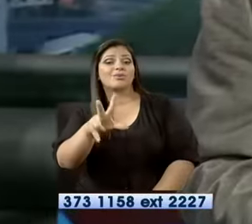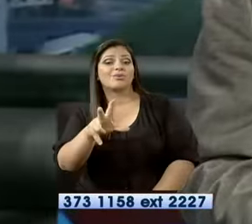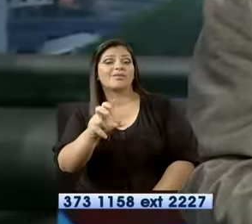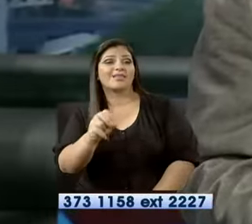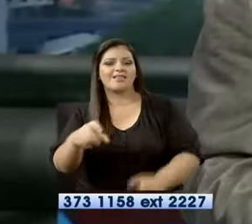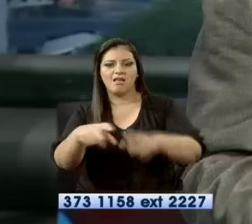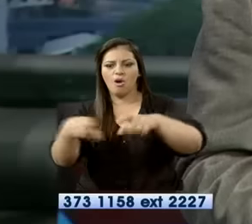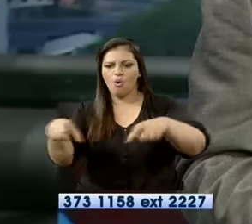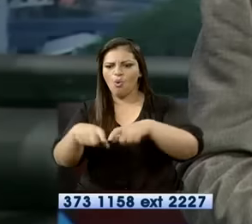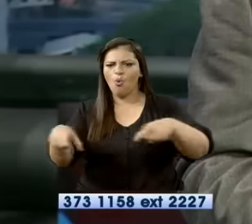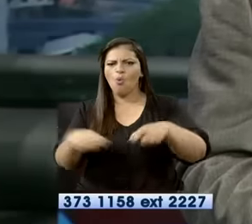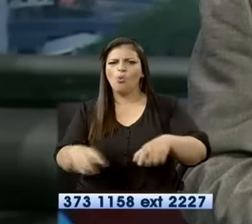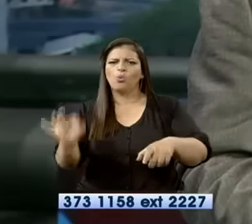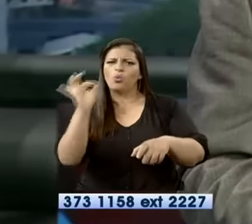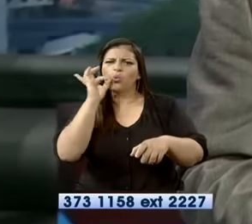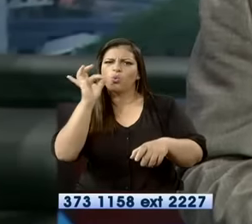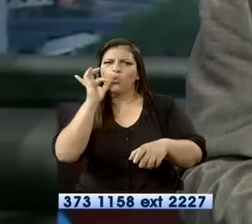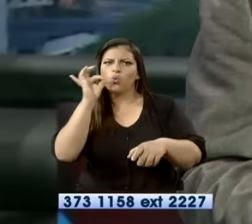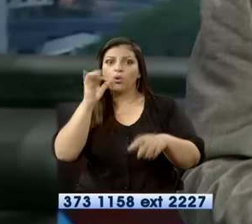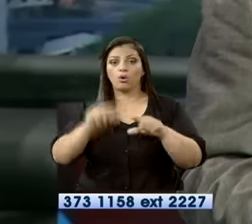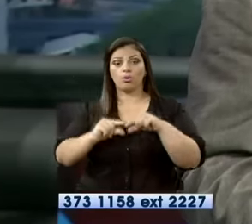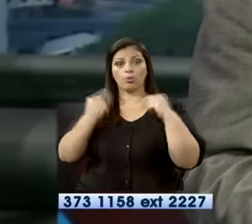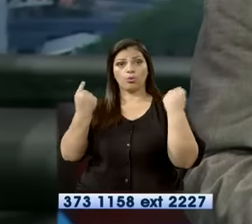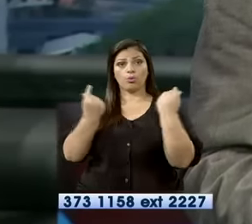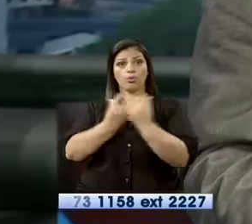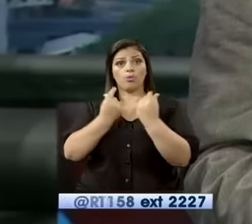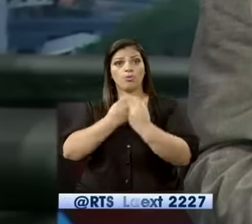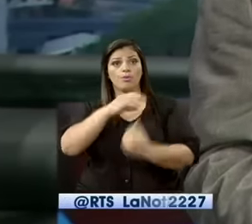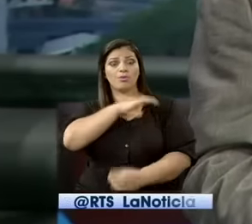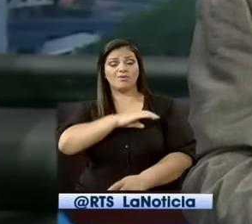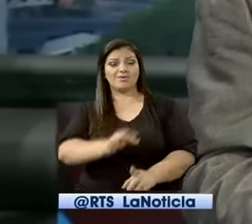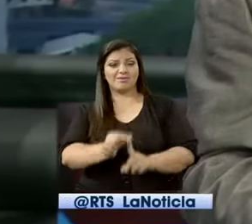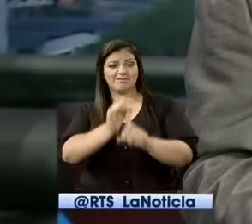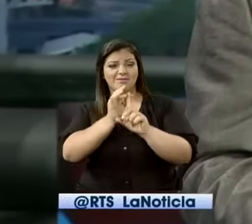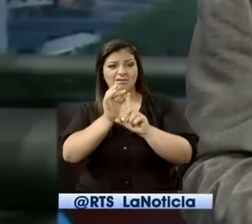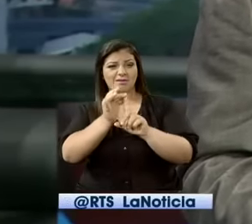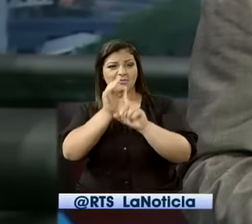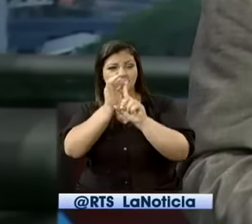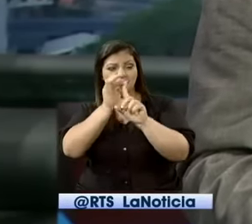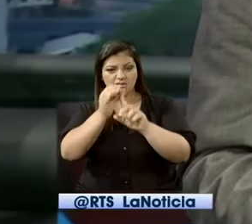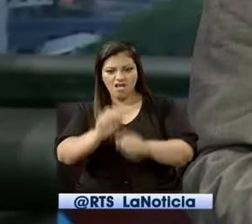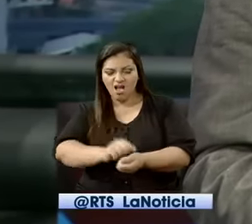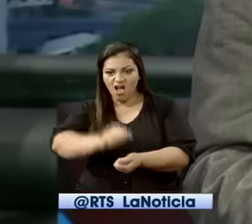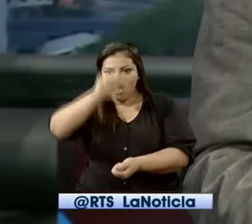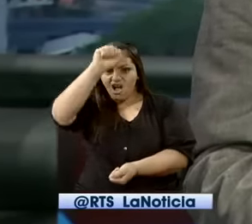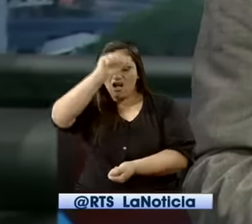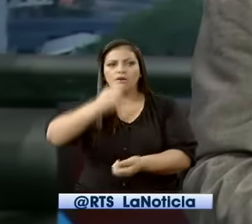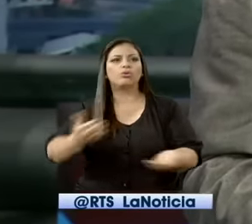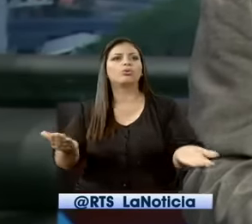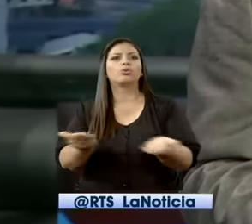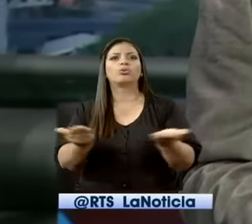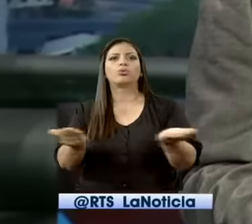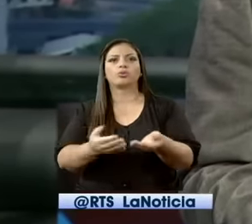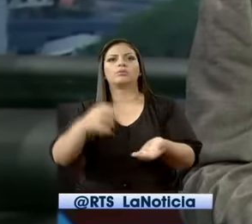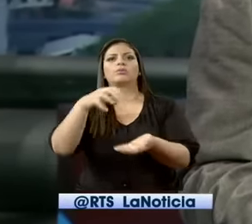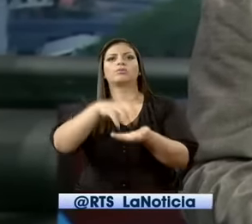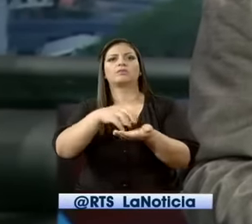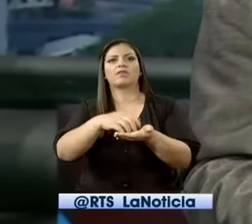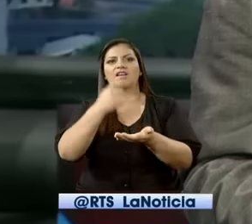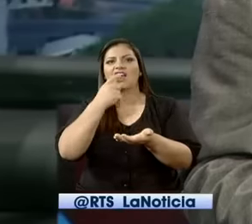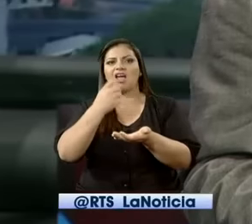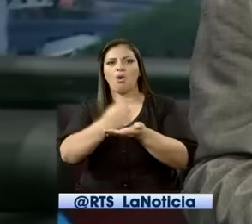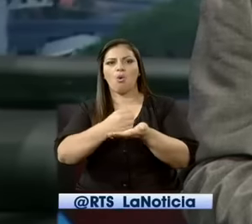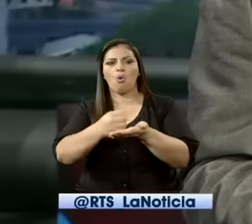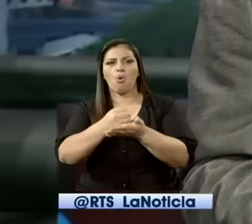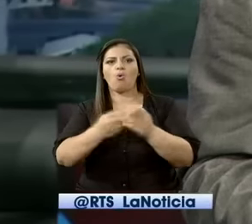decomisados por agentes de la UIA de la Policía Nacional. Esto sucedió en el cantón Guaquillas, en la provincia de El Oro. La